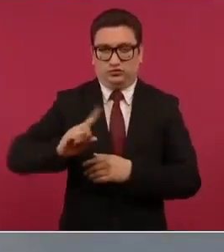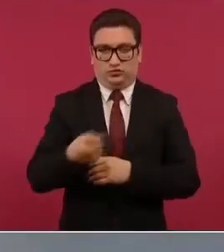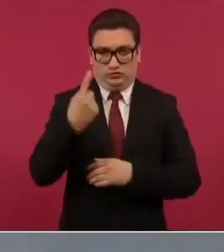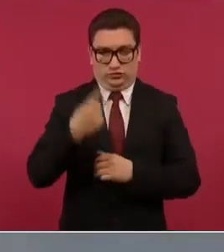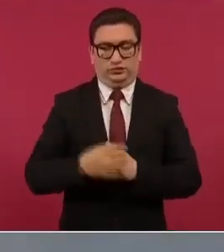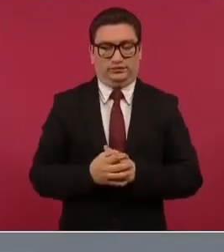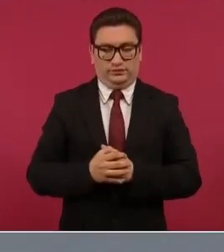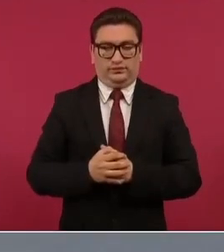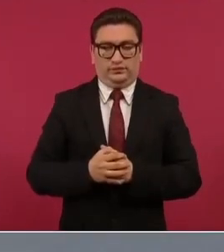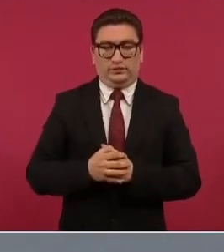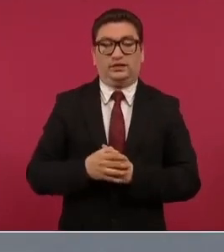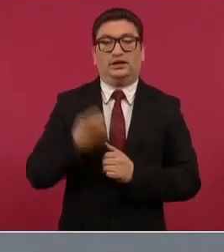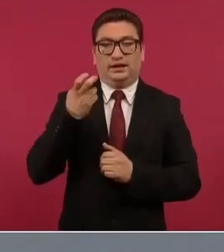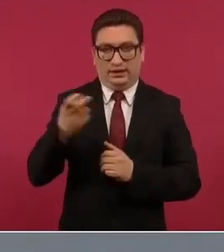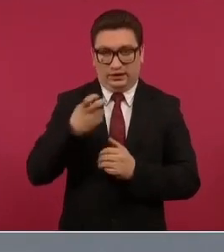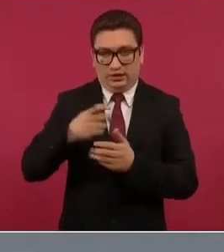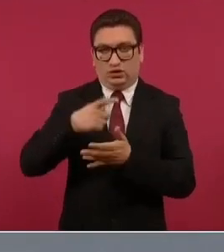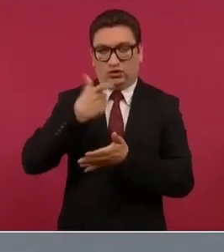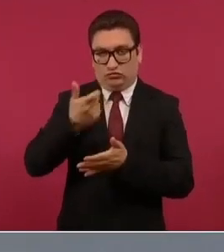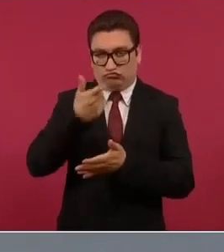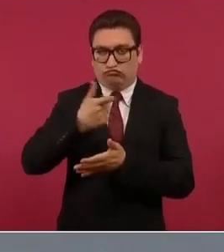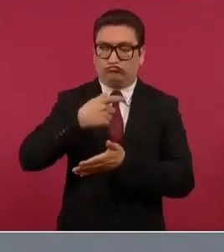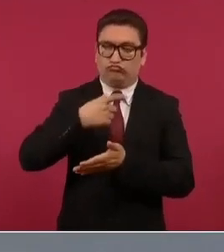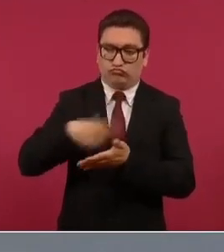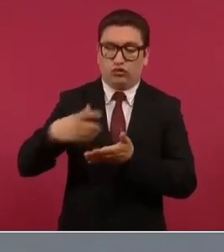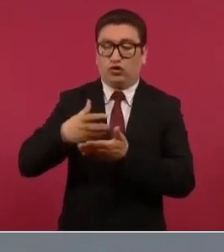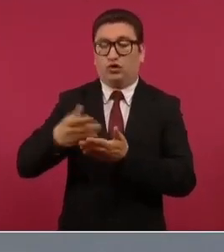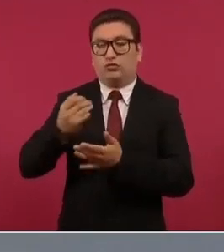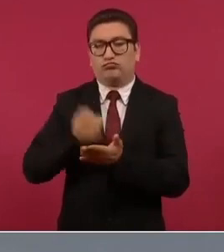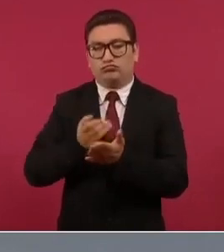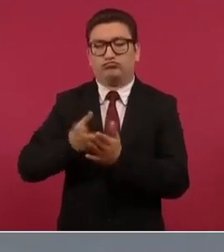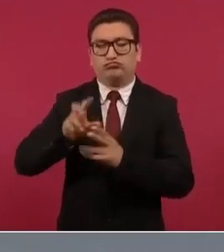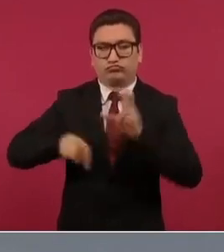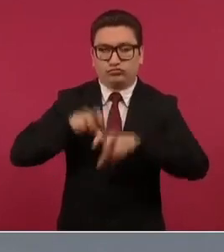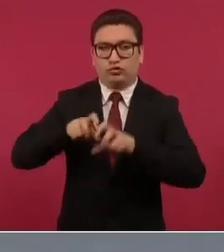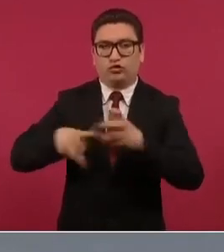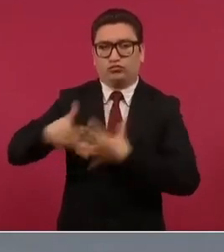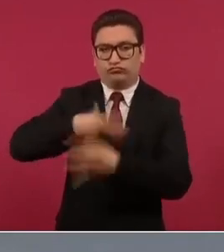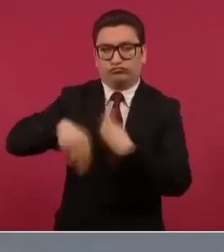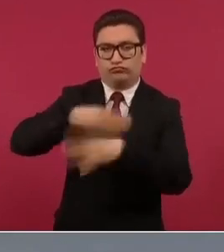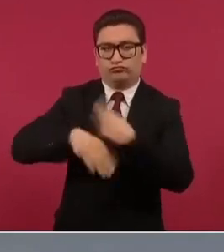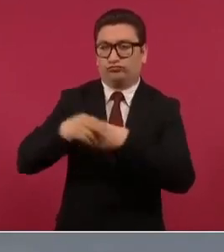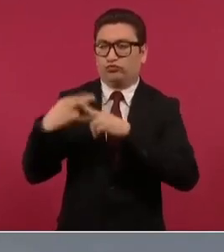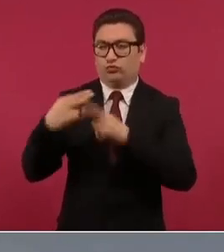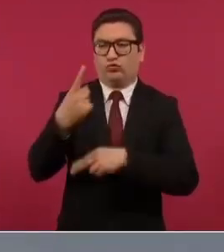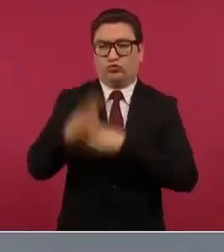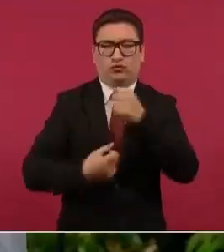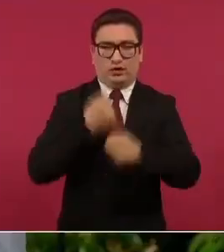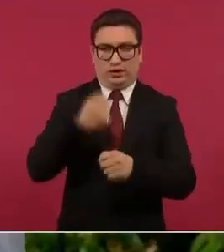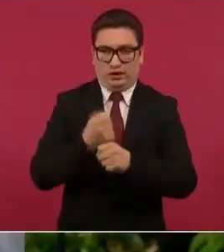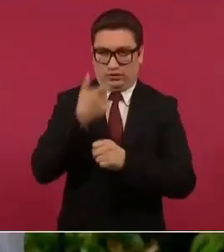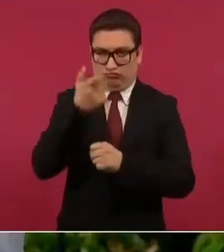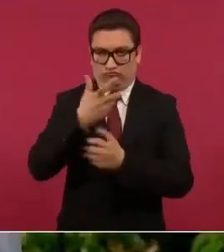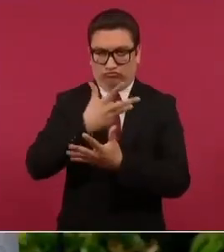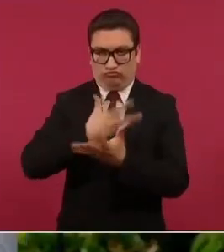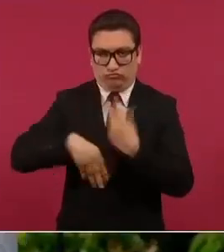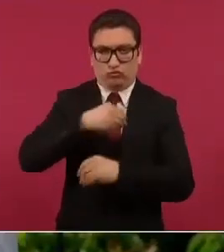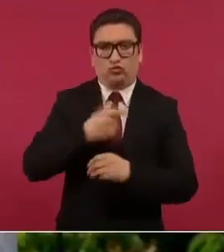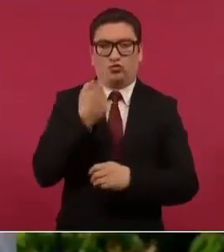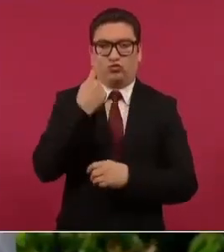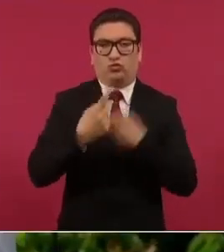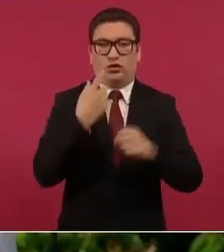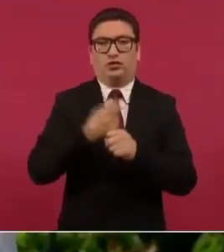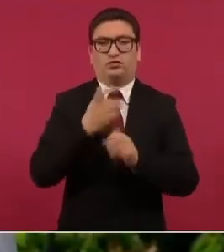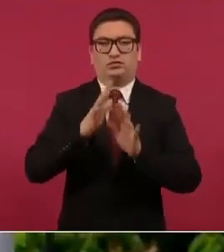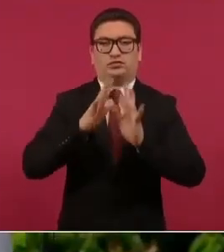y con las utilidades de sólo un año ya se